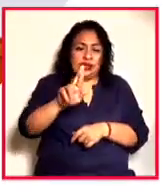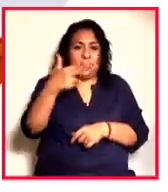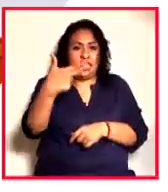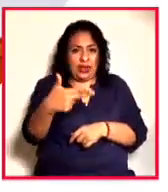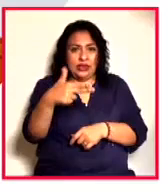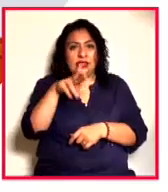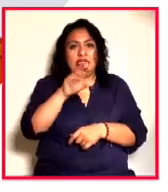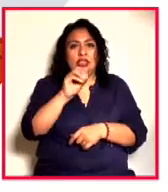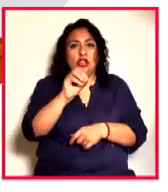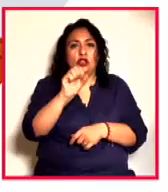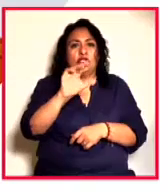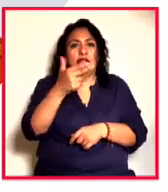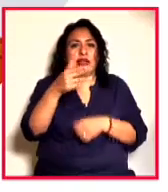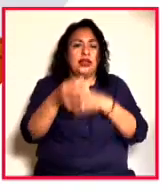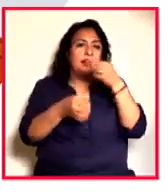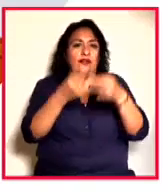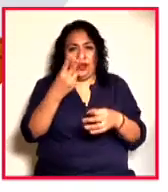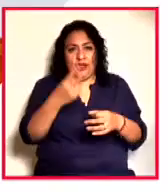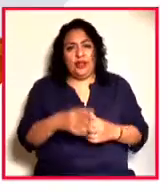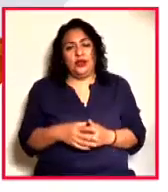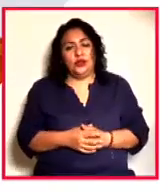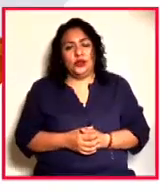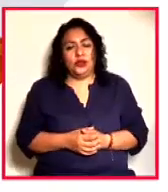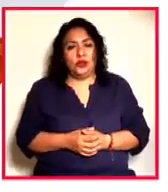Óscar Helguera, Noticias 22.